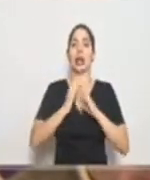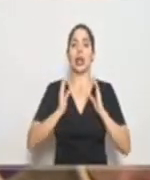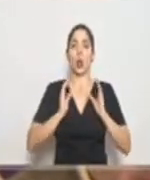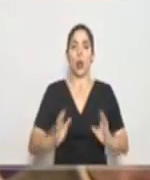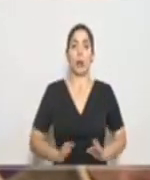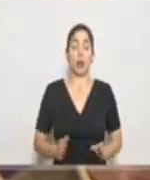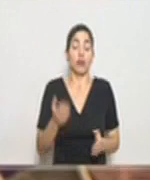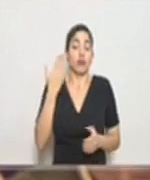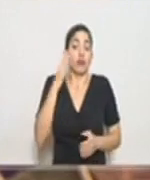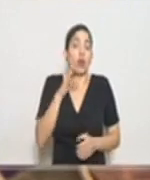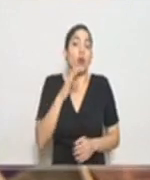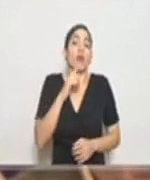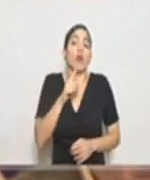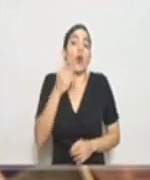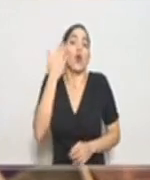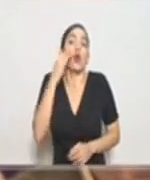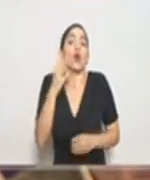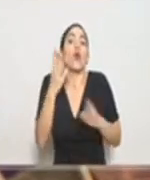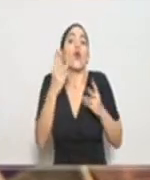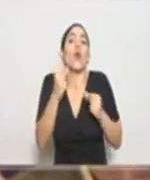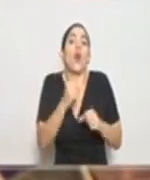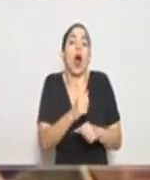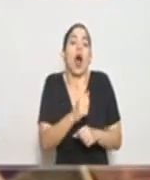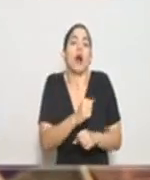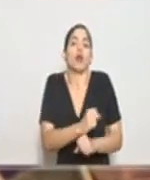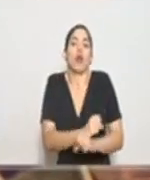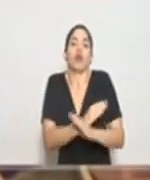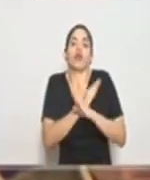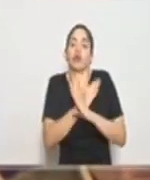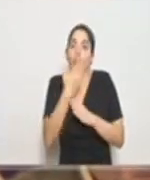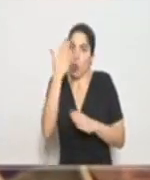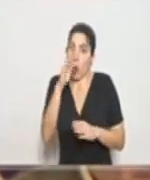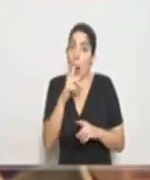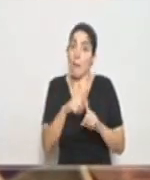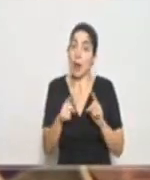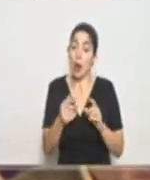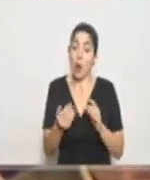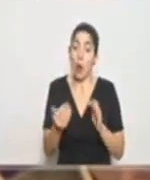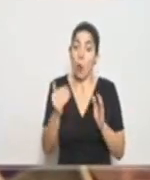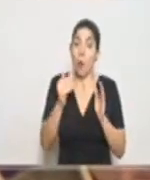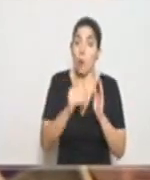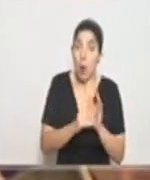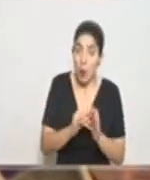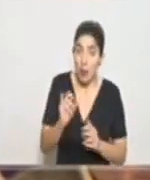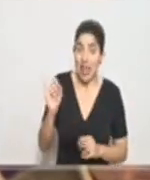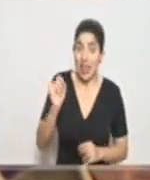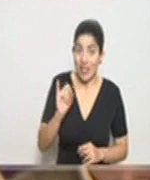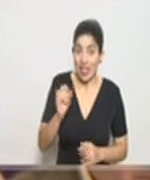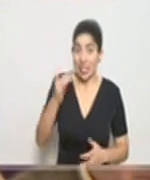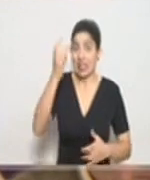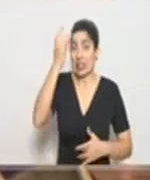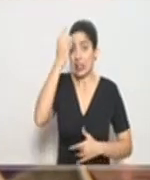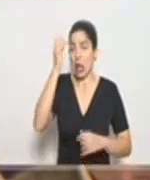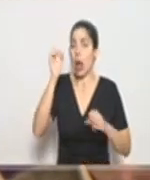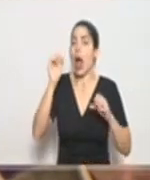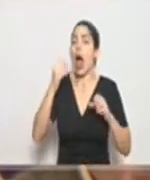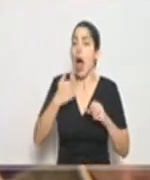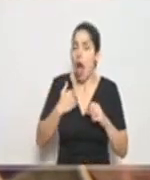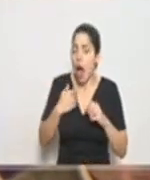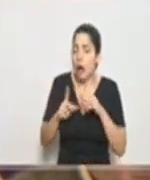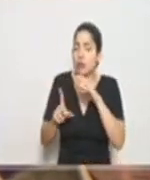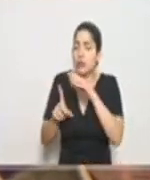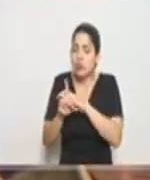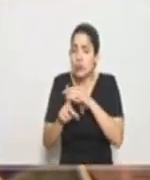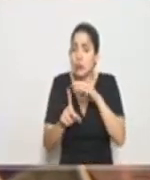que no sabemos en realidad cuánto pueden persistir esos anticuerpos pero la reinfección cercana se ha dicho que puede ocurrir sin